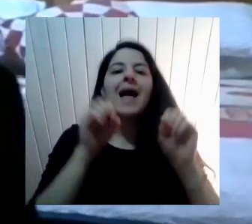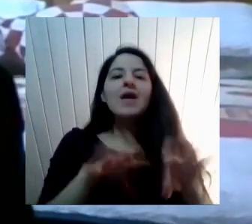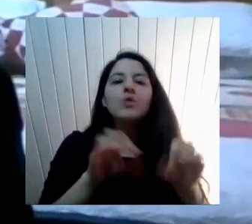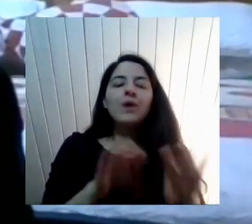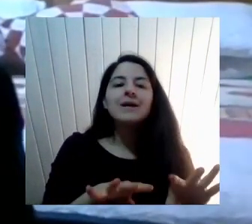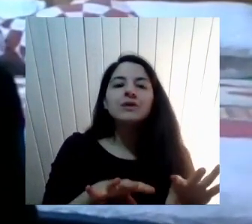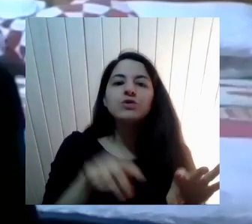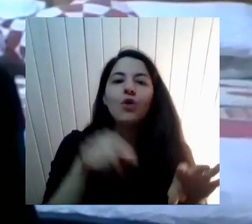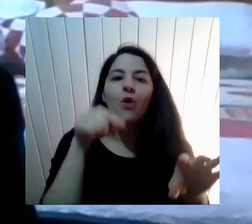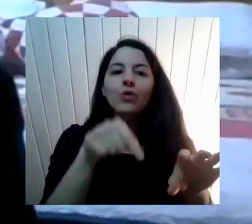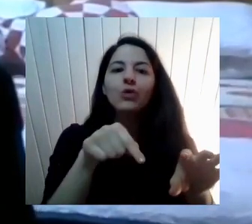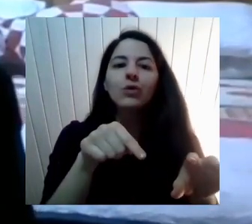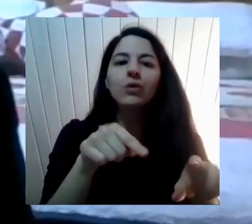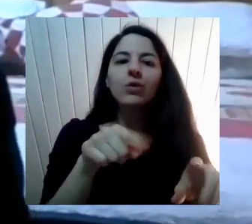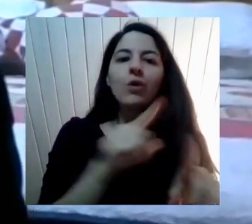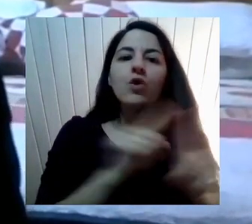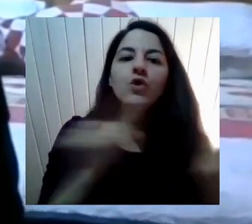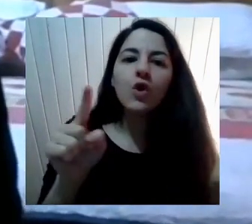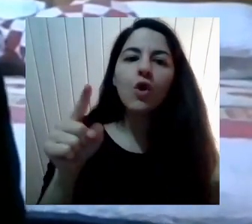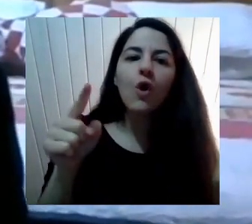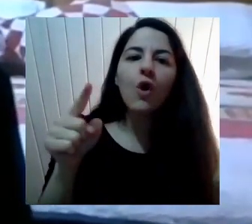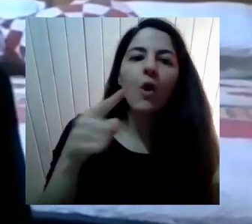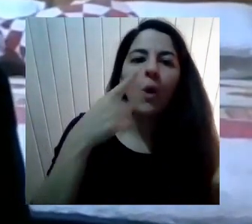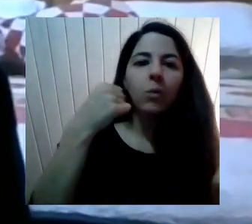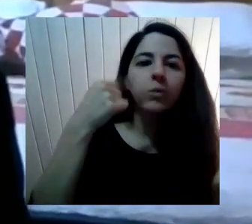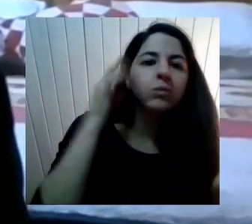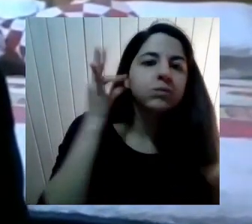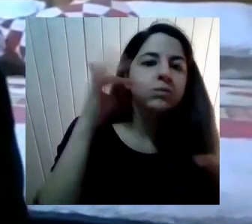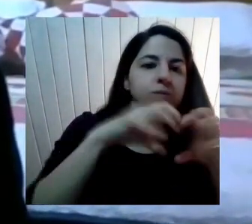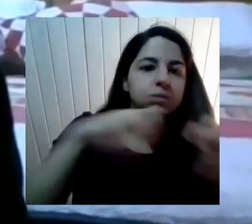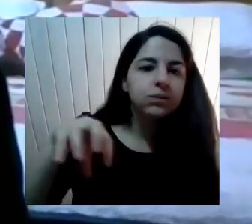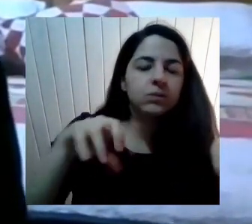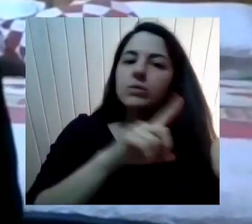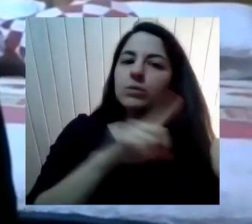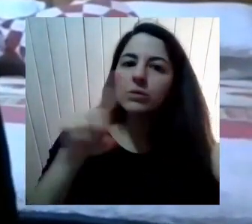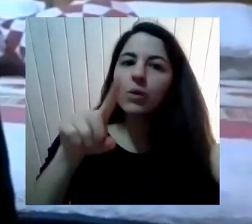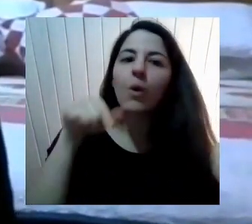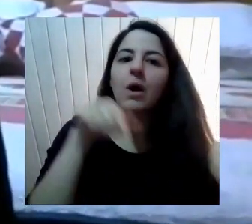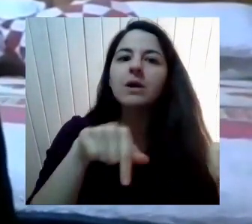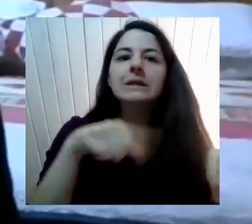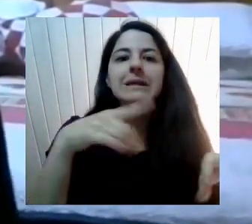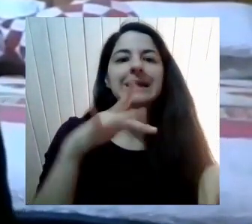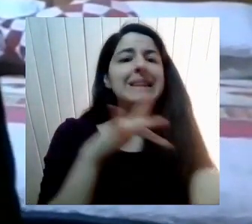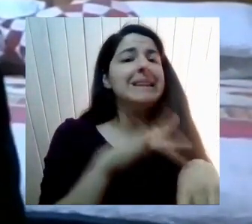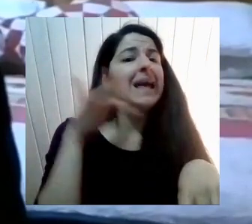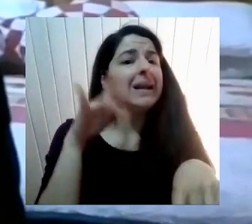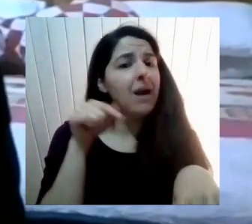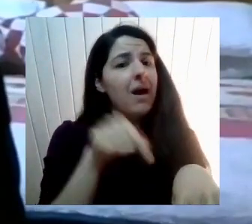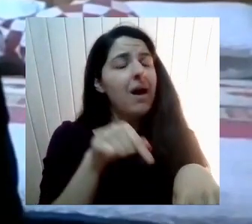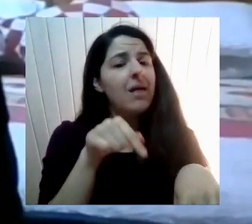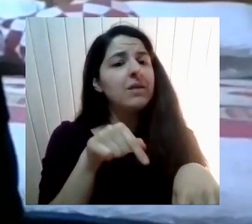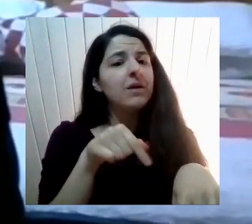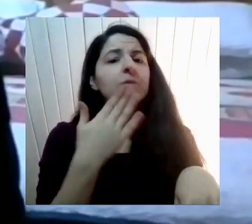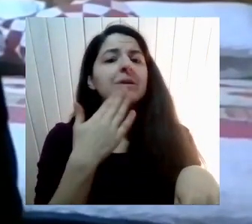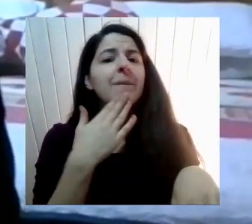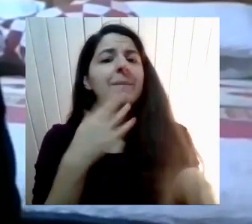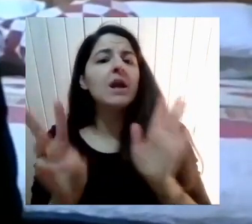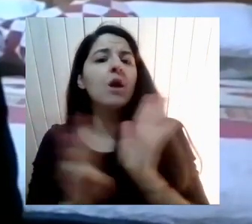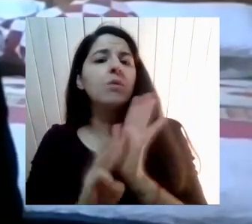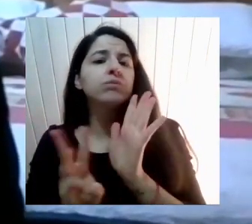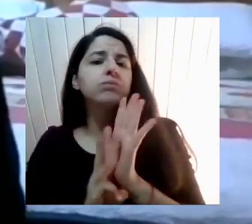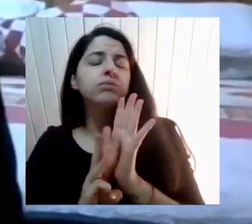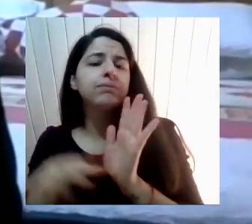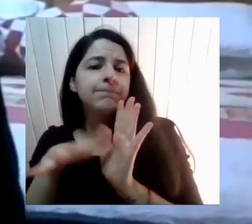esos márgenes De Identidad No sé Como más Territorial Por decirlo De algún modo Entonces